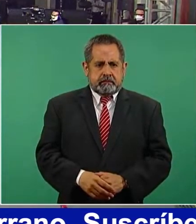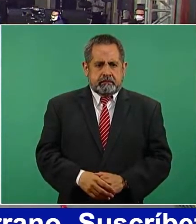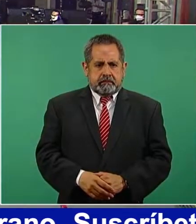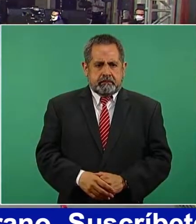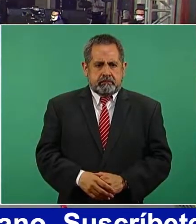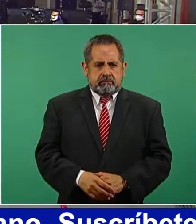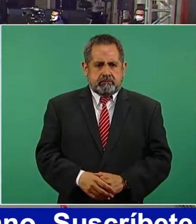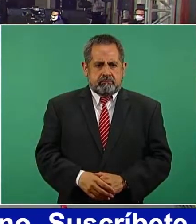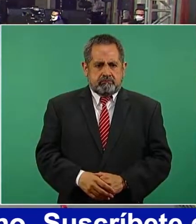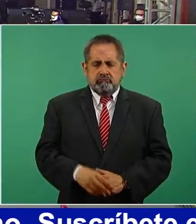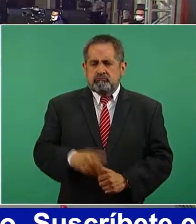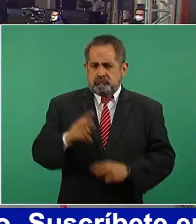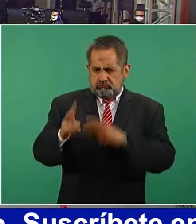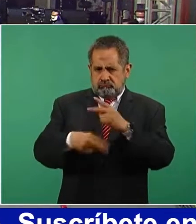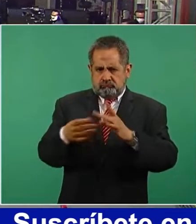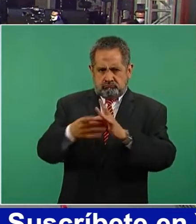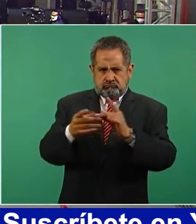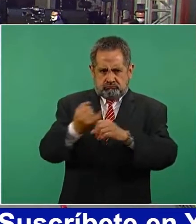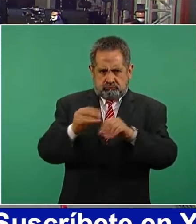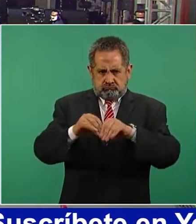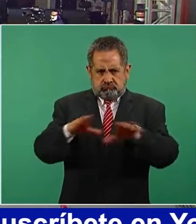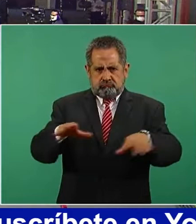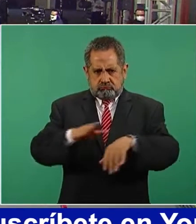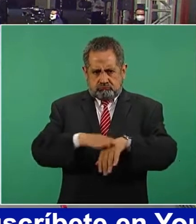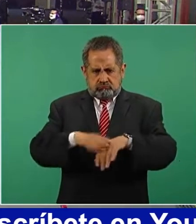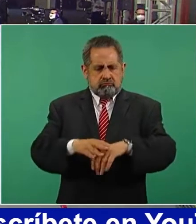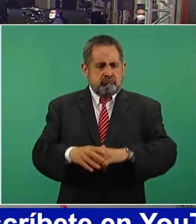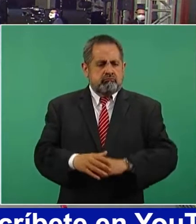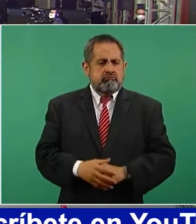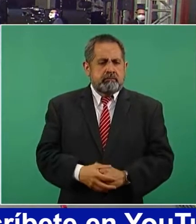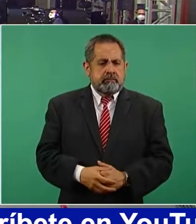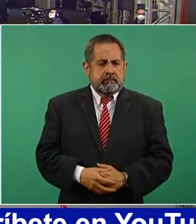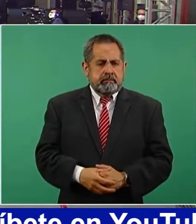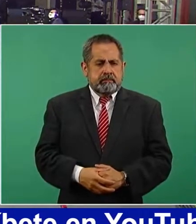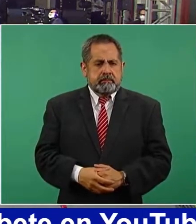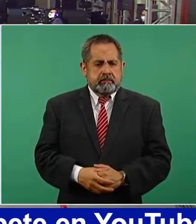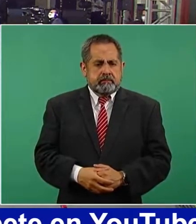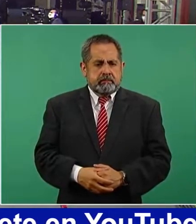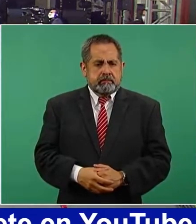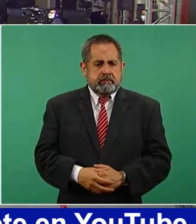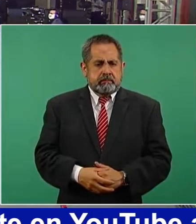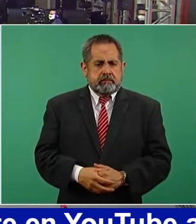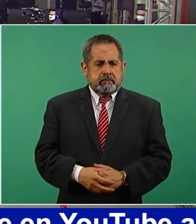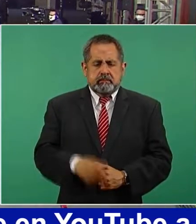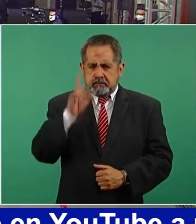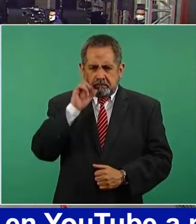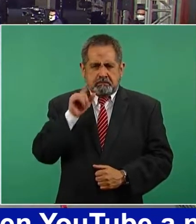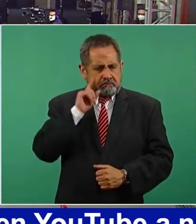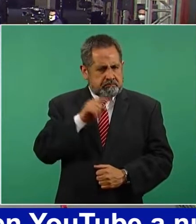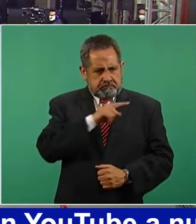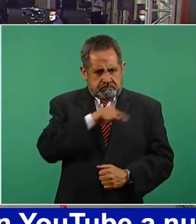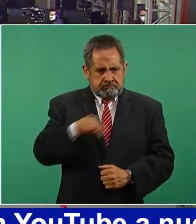Pero vamos a dar el informe mañana.